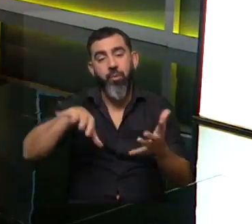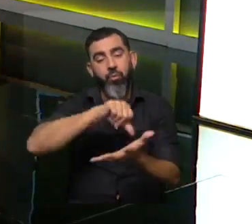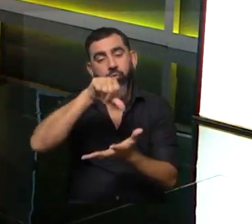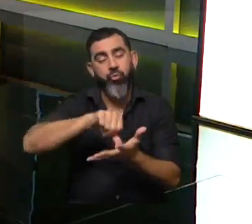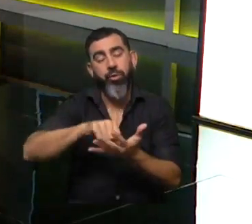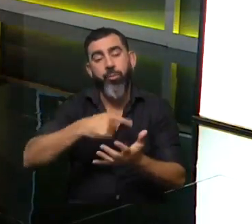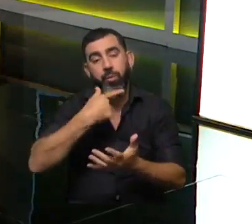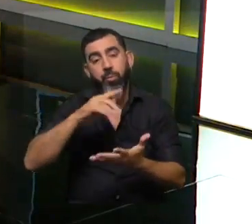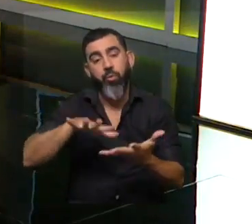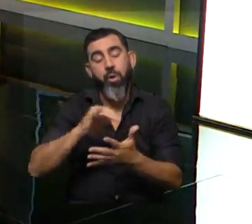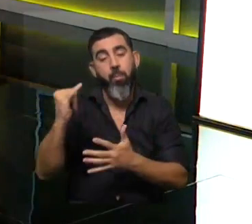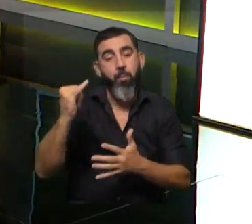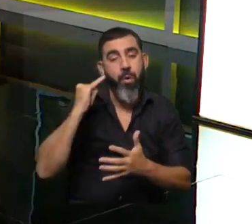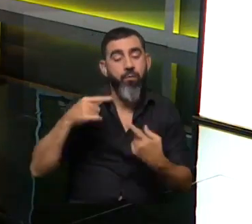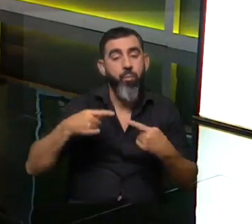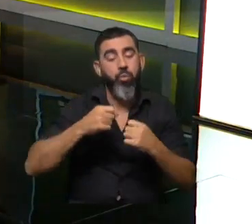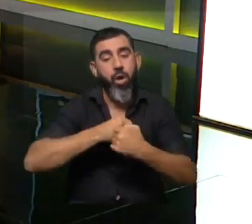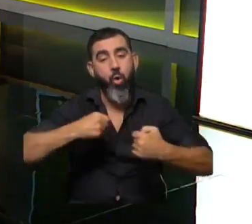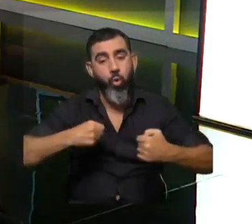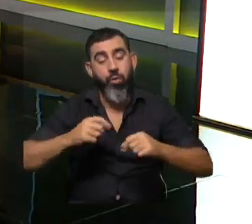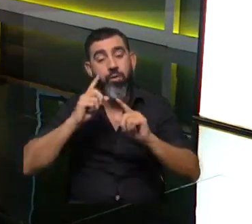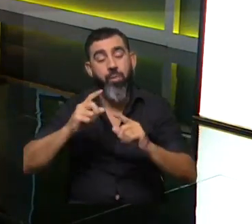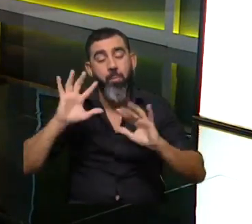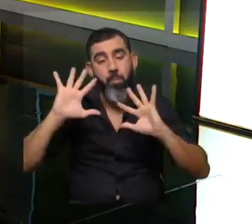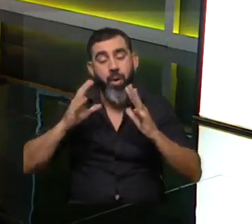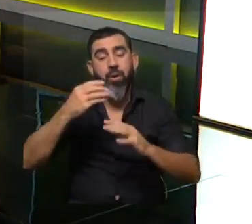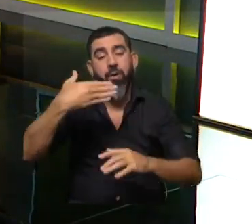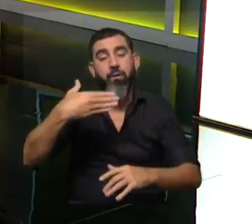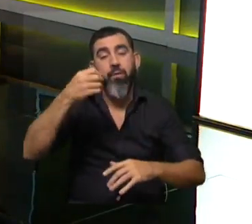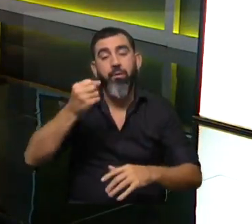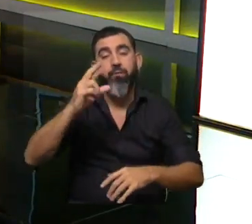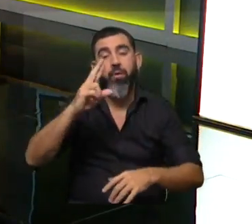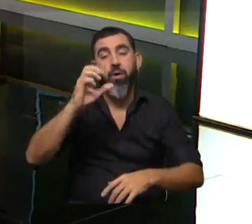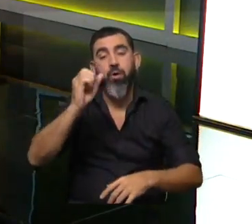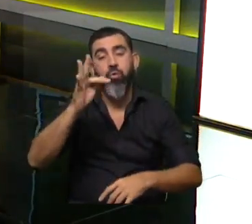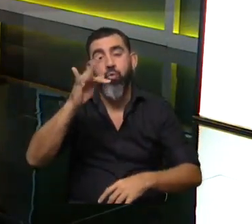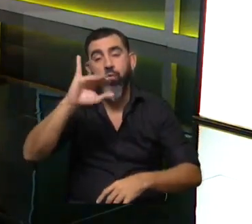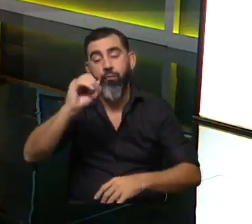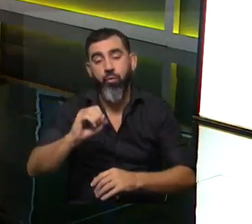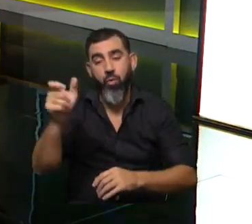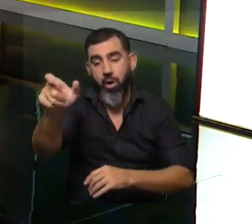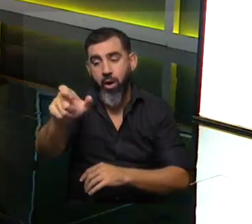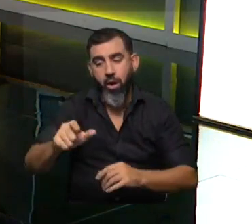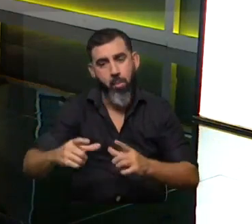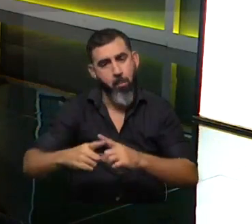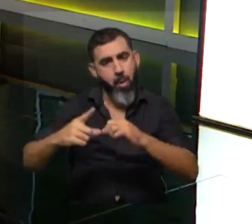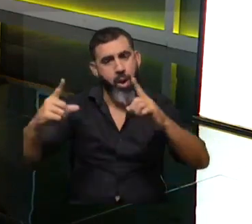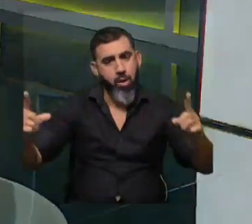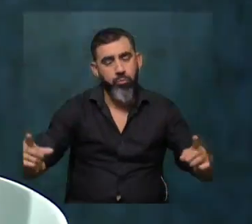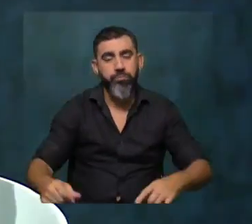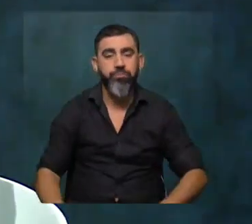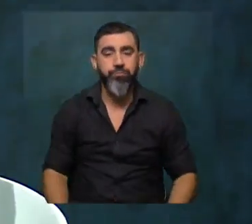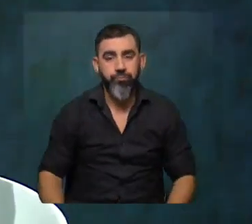que es por ejemplo la zona Malvin, Punta Gorda, también tenemos el Parque Barofio y toda una cañada, rollo, que es bastante más extenso, ¿no? Exacto, ahí